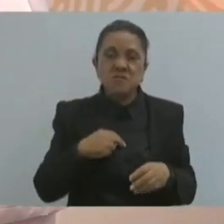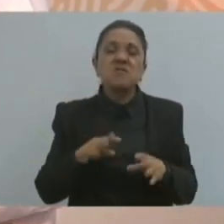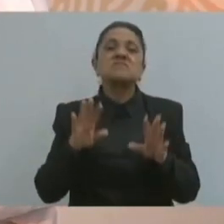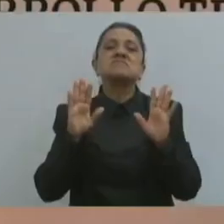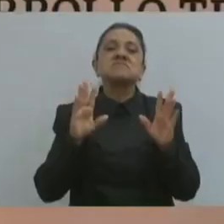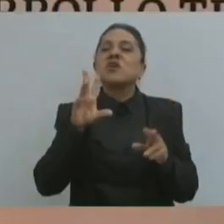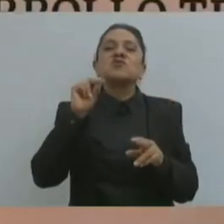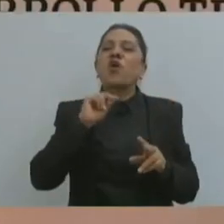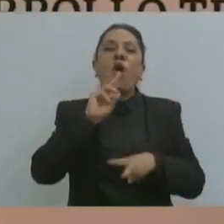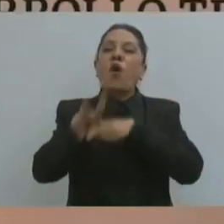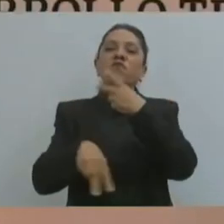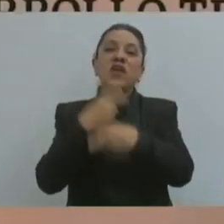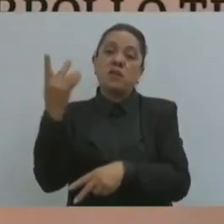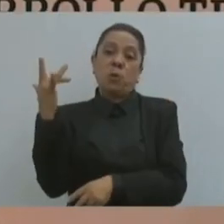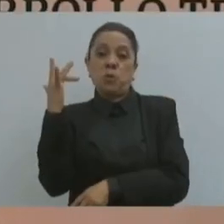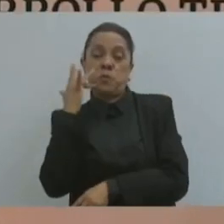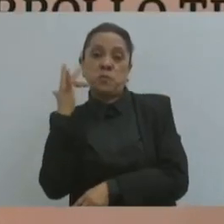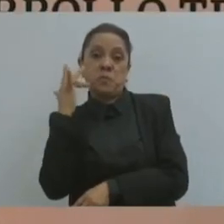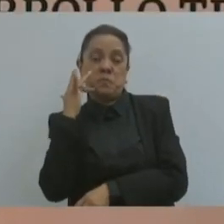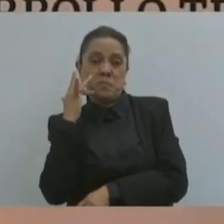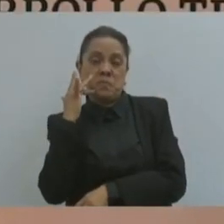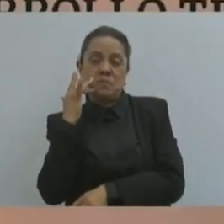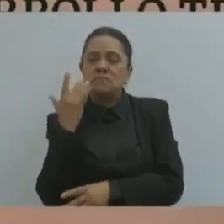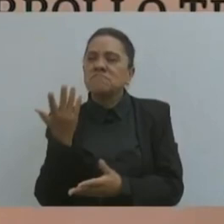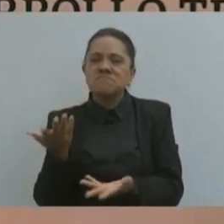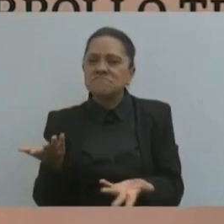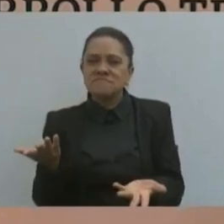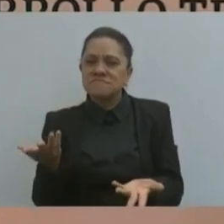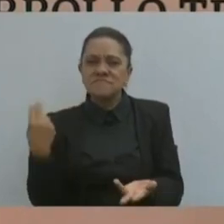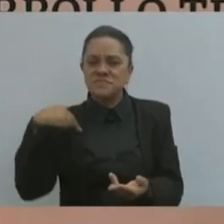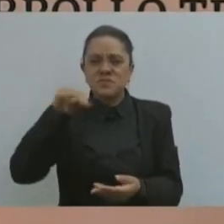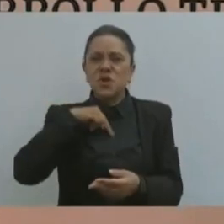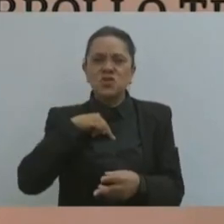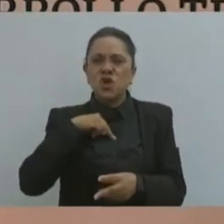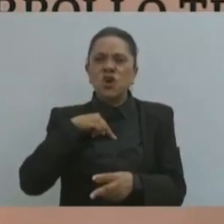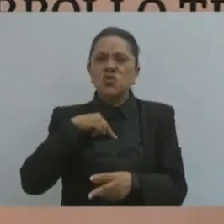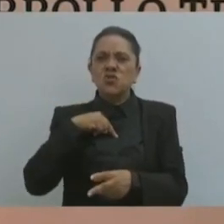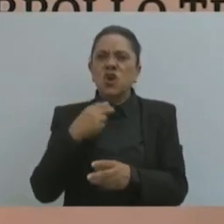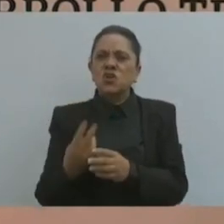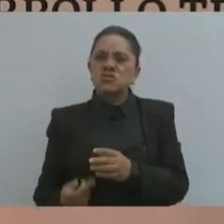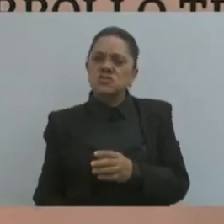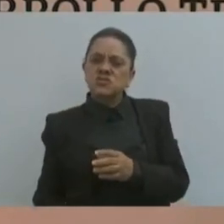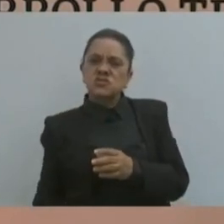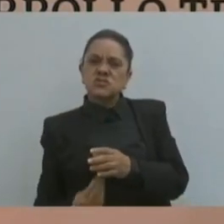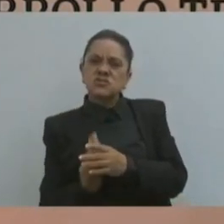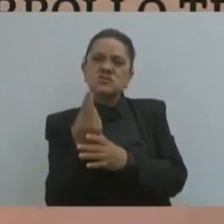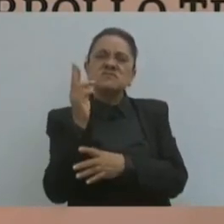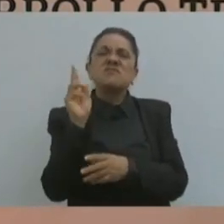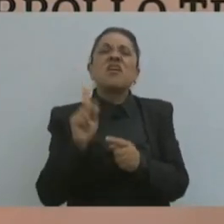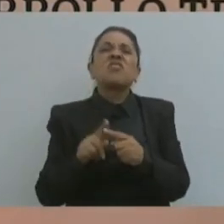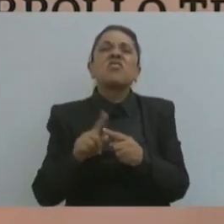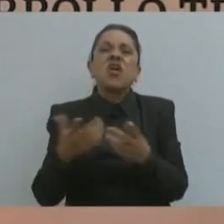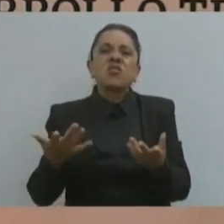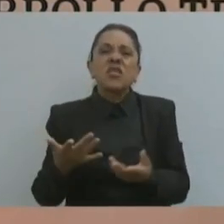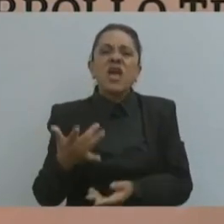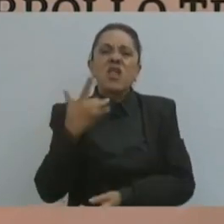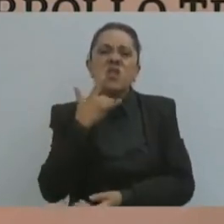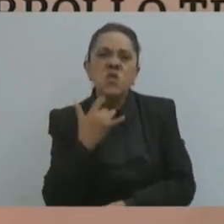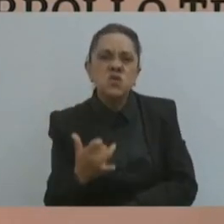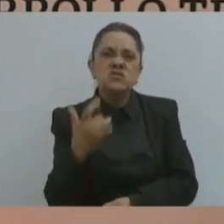élites. ¿Saben de dónde venimos? ¿De dónde surgimos? De la lucha, abajo. Ojo,